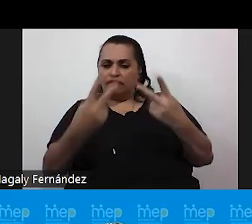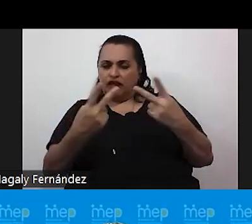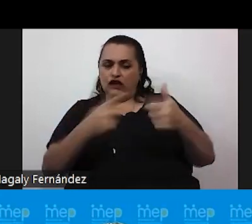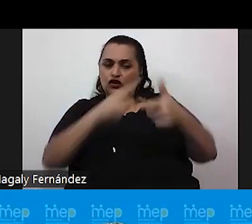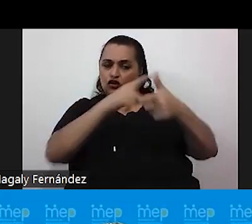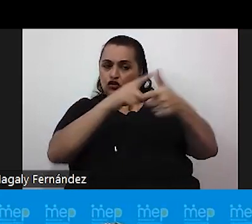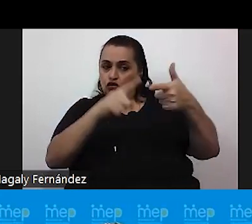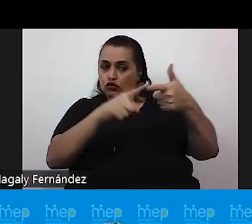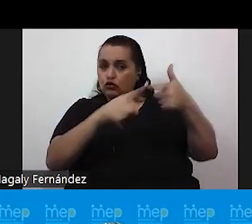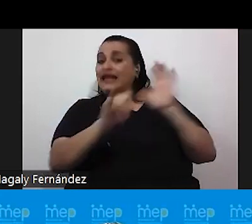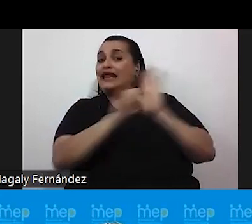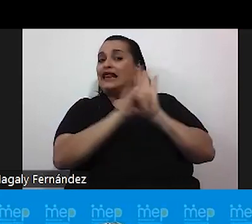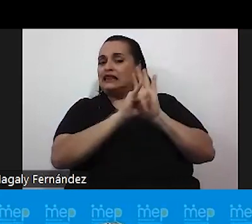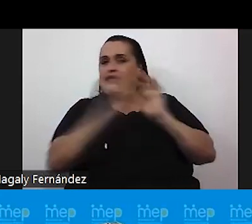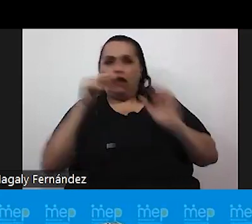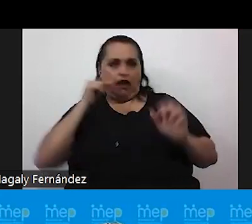identidades de género que tenemos.